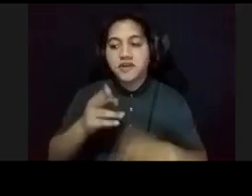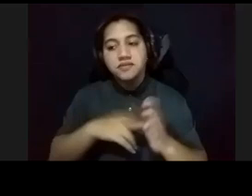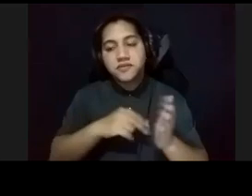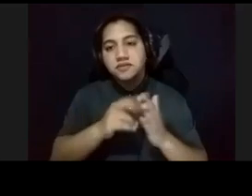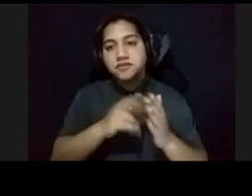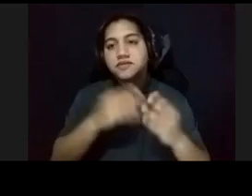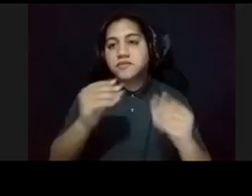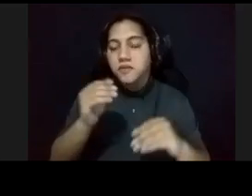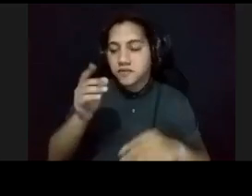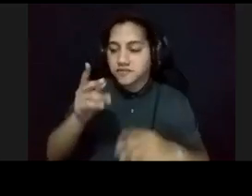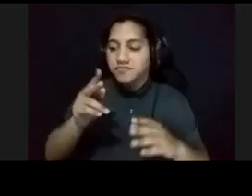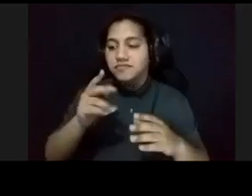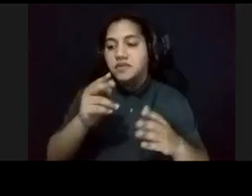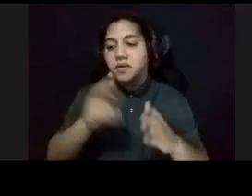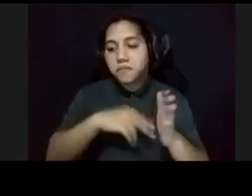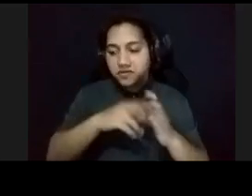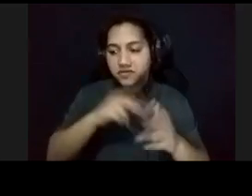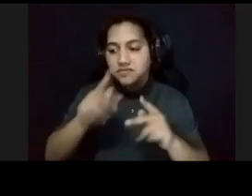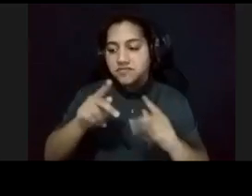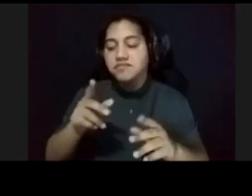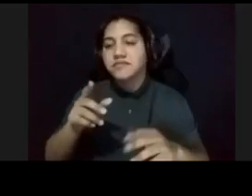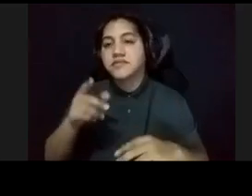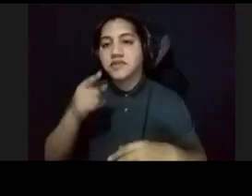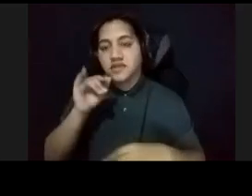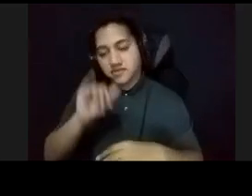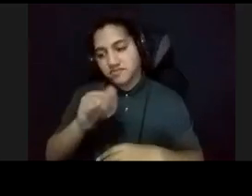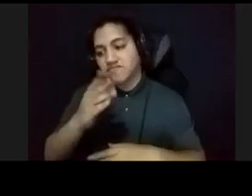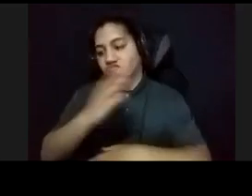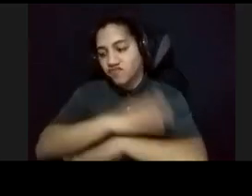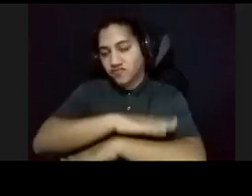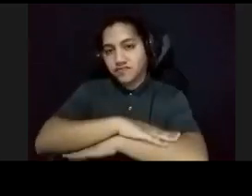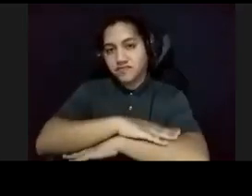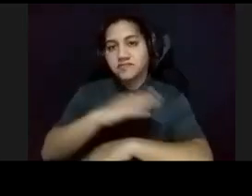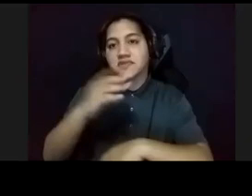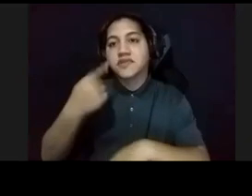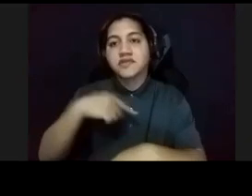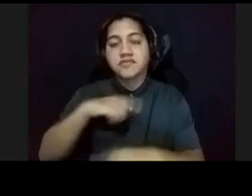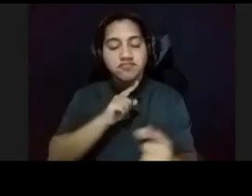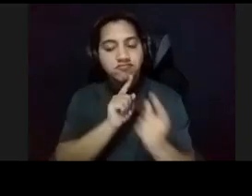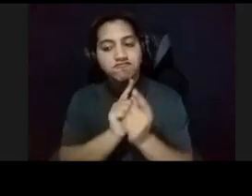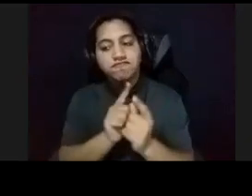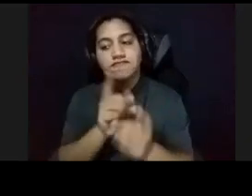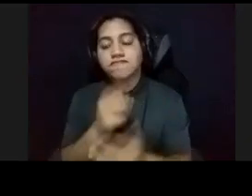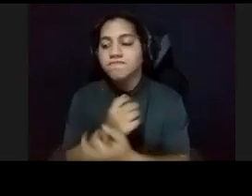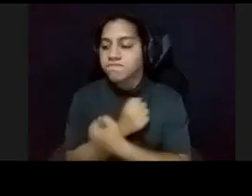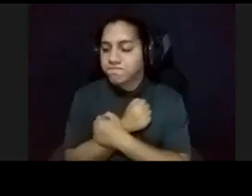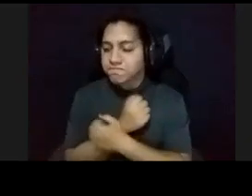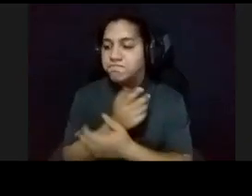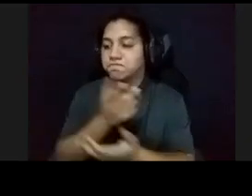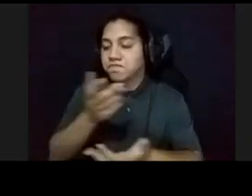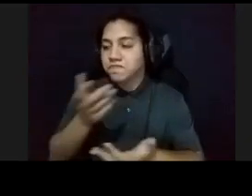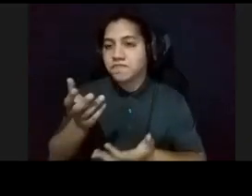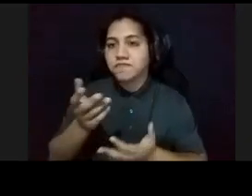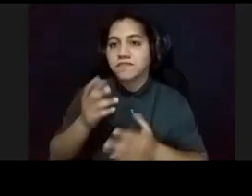pintor, del pueblo, y trataba a las personas así, uno se podía sentir querida, después, lo